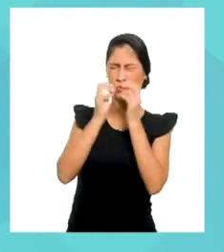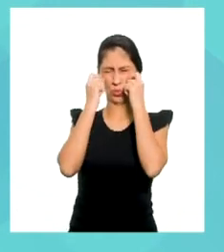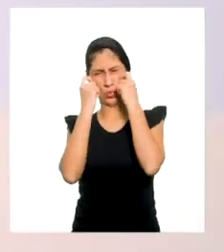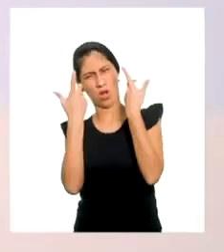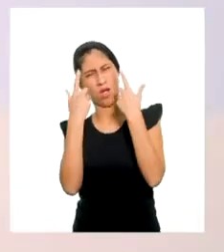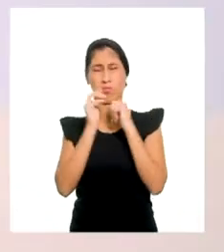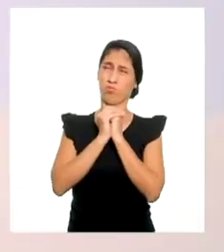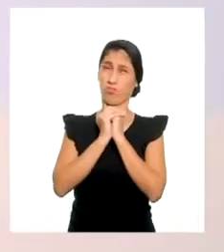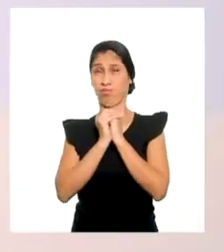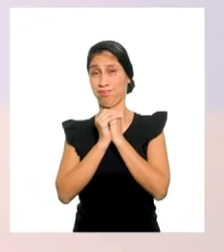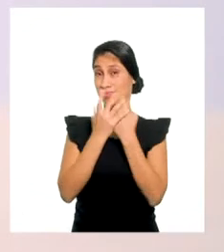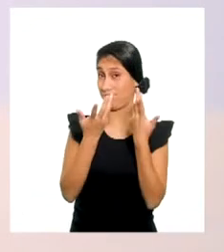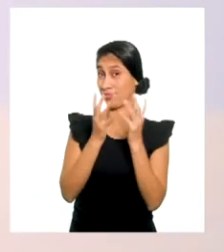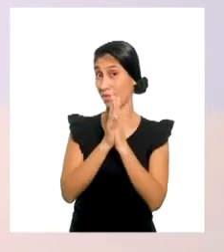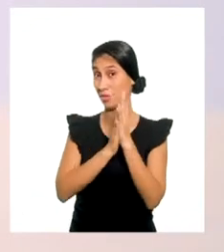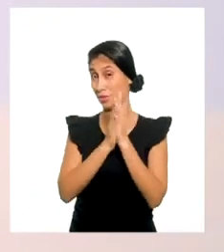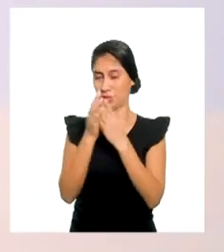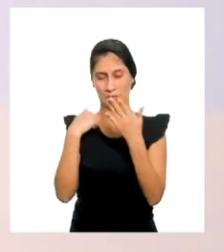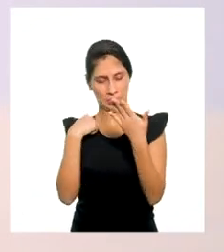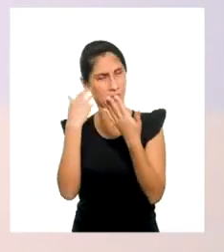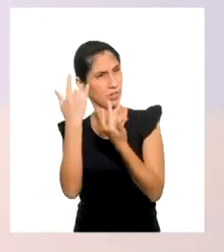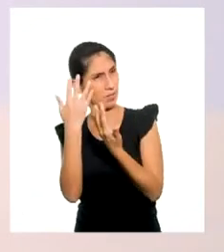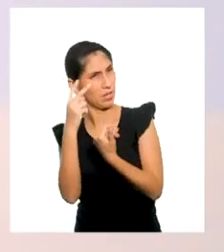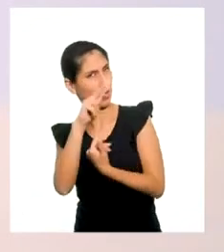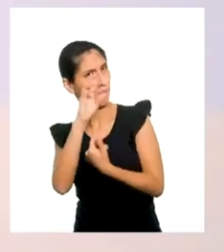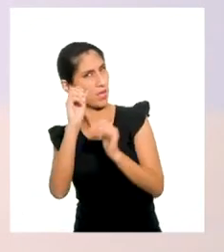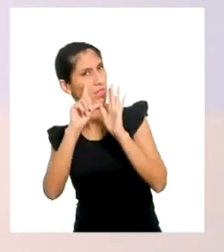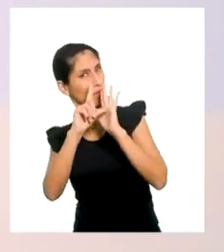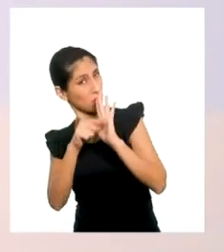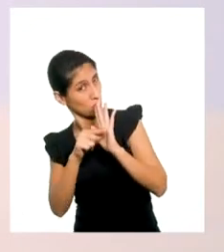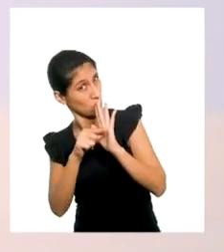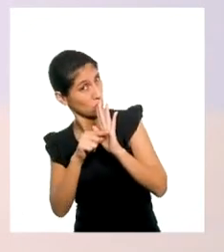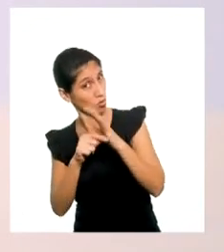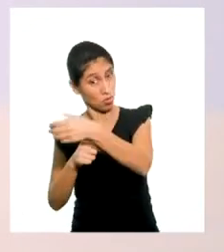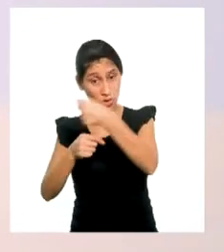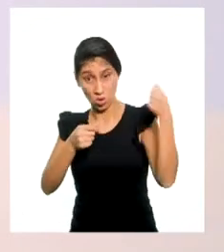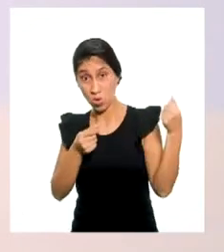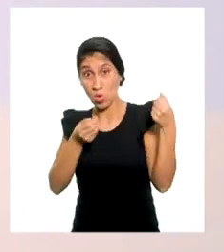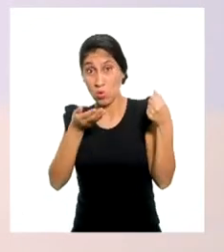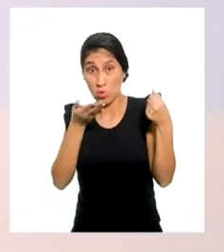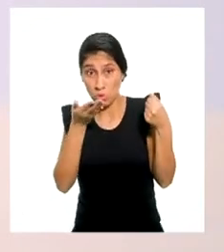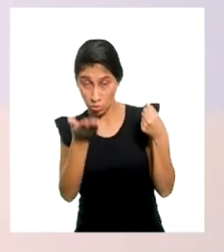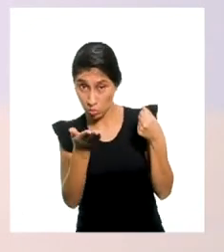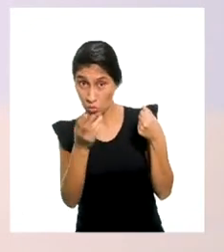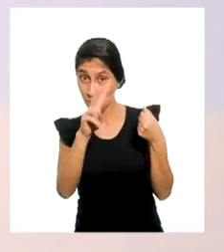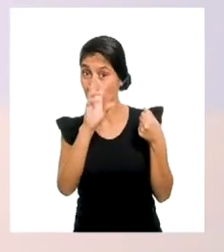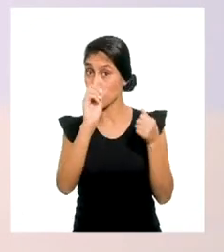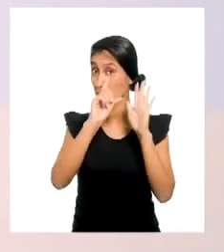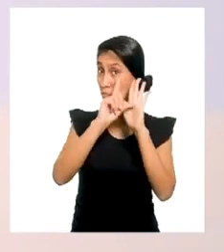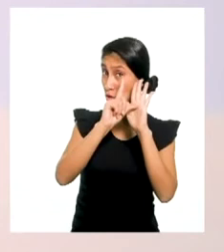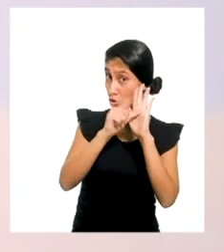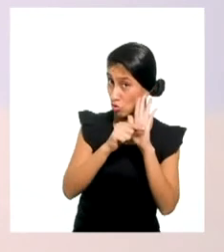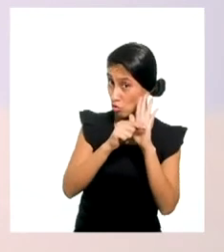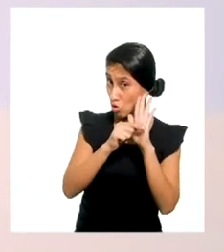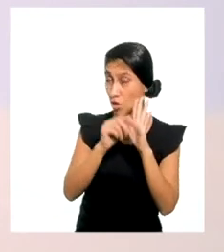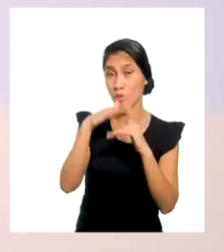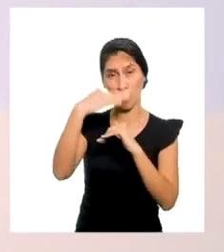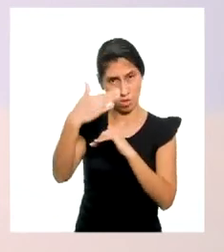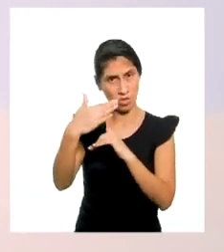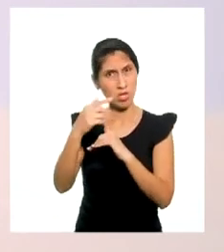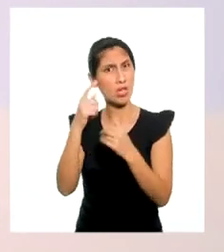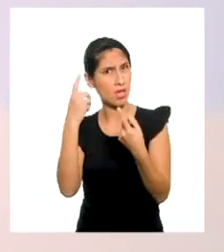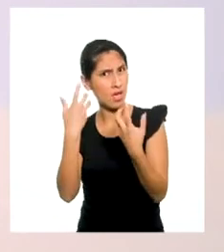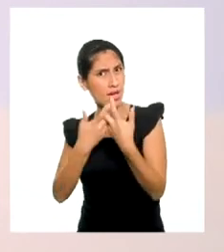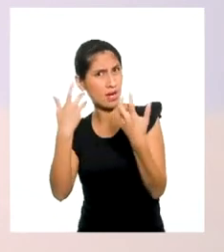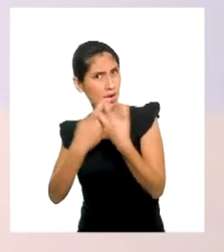¡Increíble! Entonces, tengo que esperar 20 minutos desde el encendido para que el horno llegue a la temperatura de